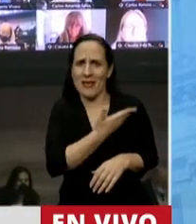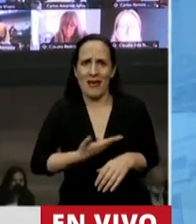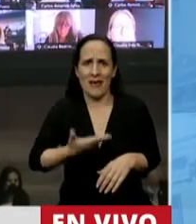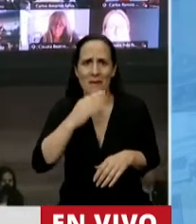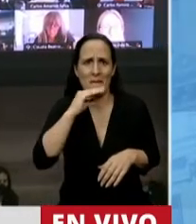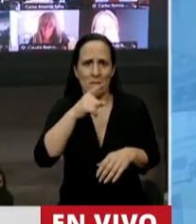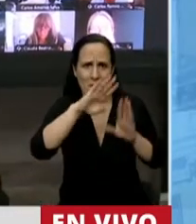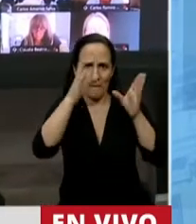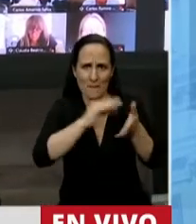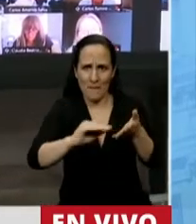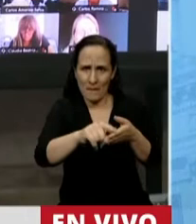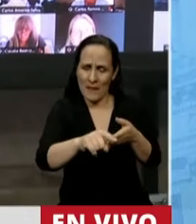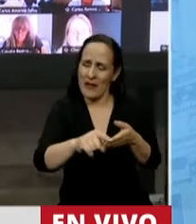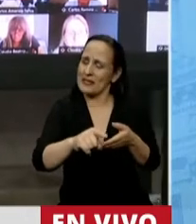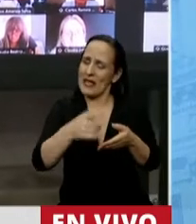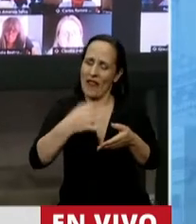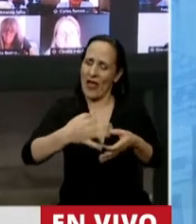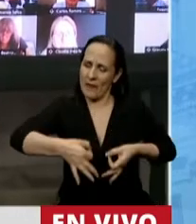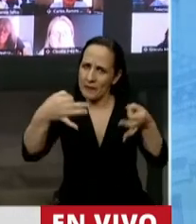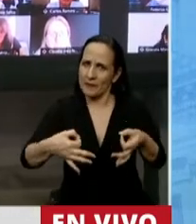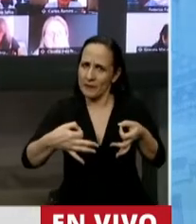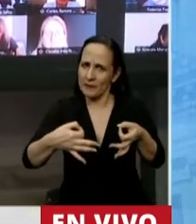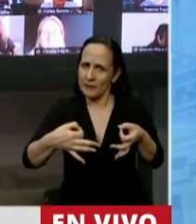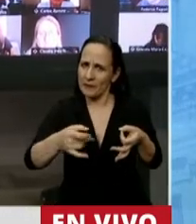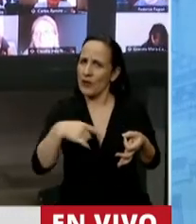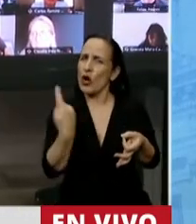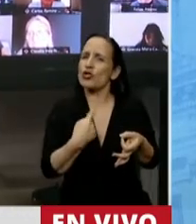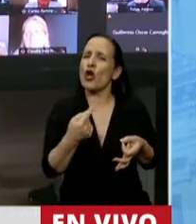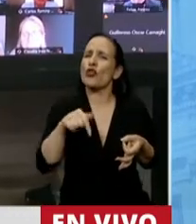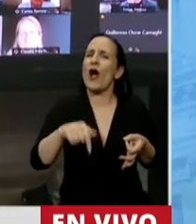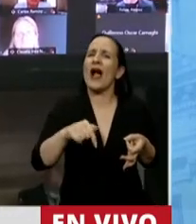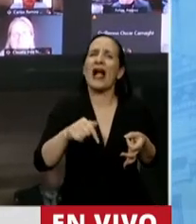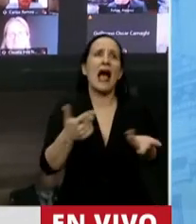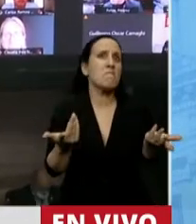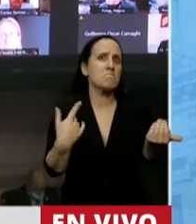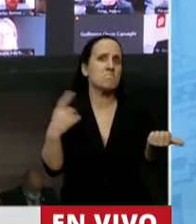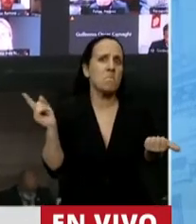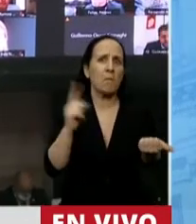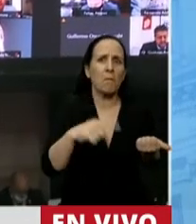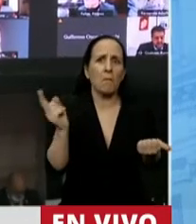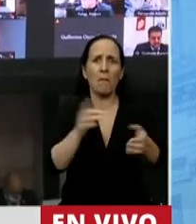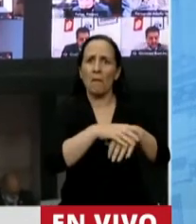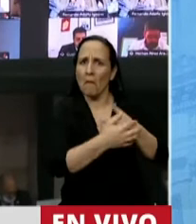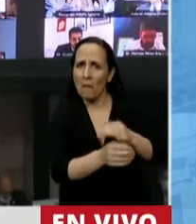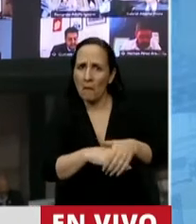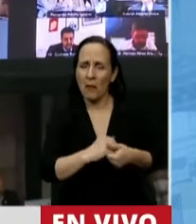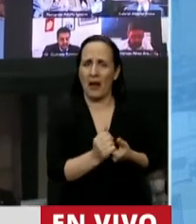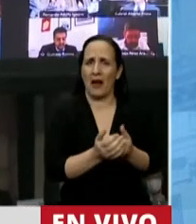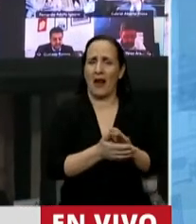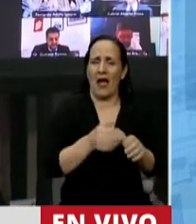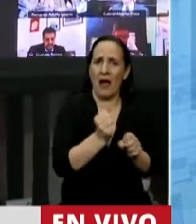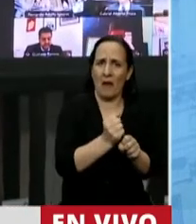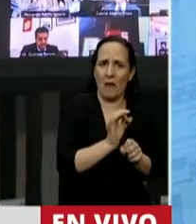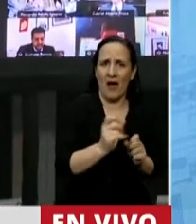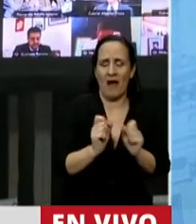que empecemos a llamar las cosas por su nombre. Nosotros vivimos en un microclima, acá venimos, nos lavamos las manos, nos